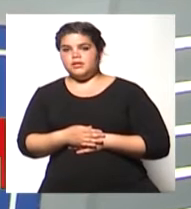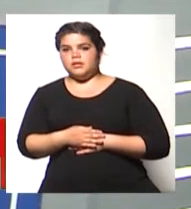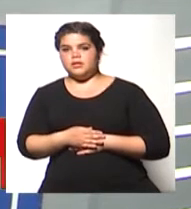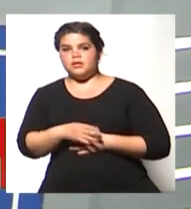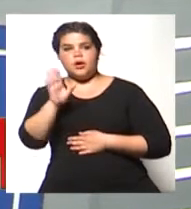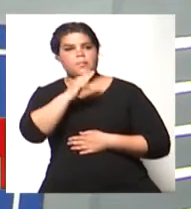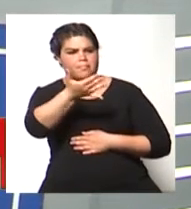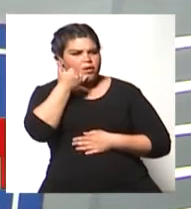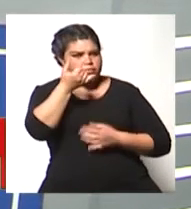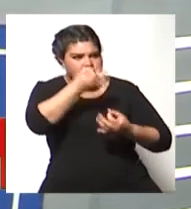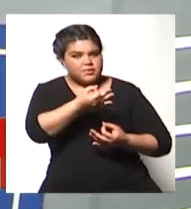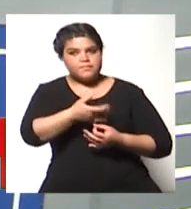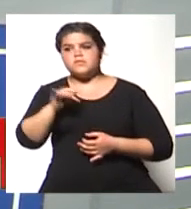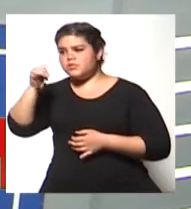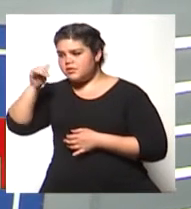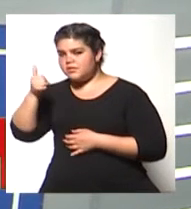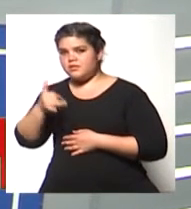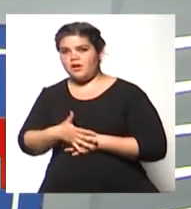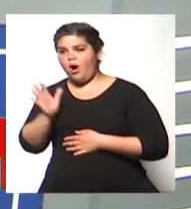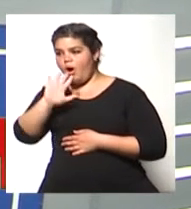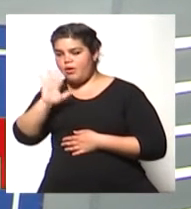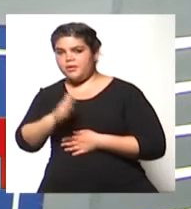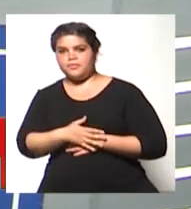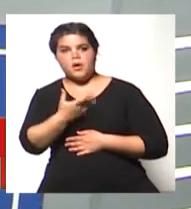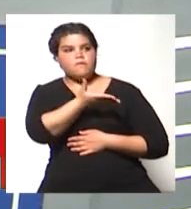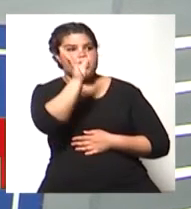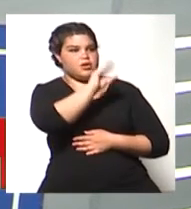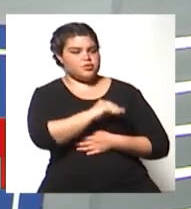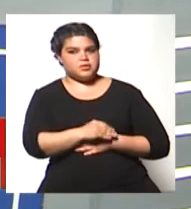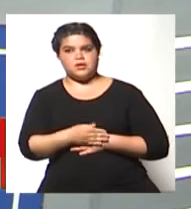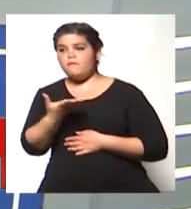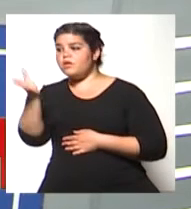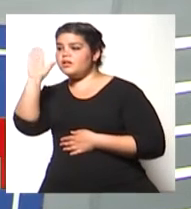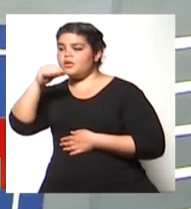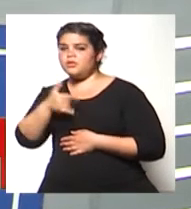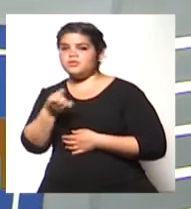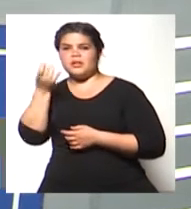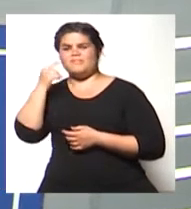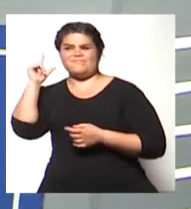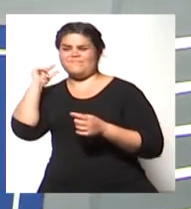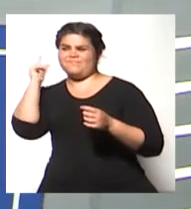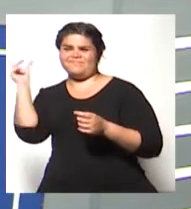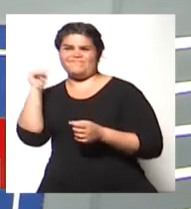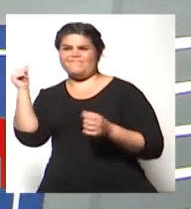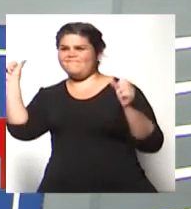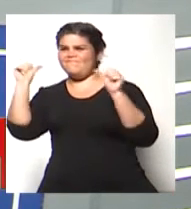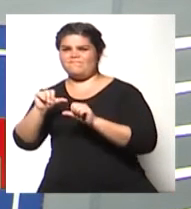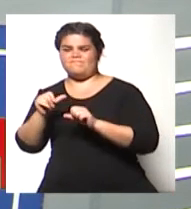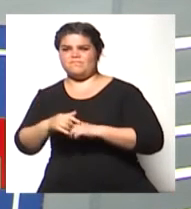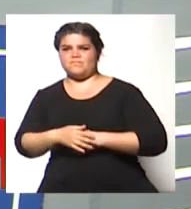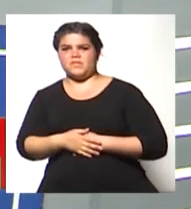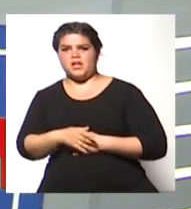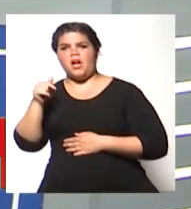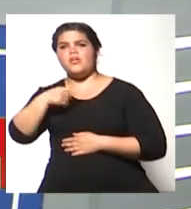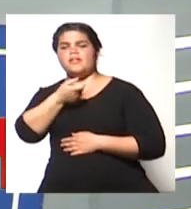Juan Carlos, ¿me escucha? Sí, hola, hola. ¿Cómo le va? Buenas noches. Sí, buenas noches. Se escucha muy mal, hay mucha interferencia. Muy bien, vamos a